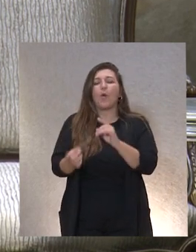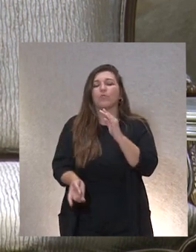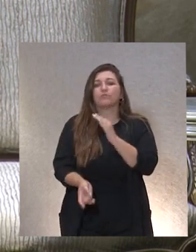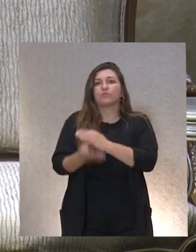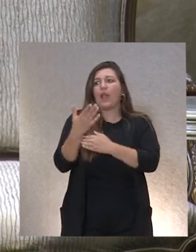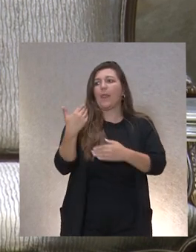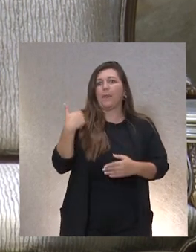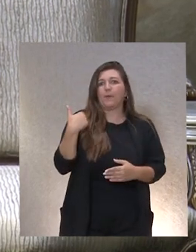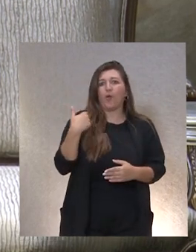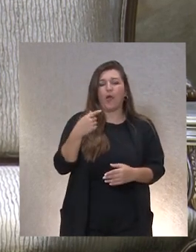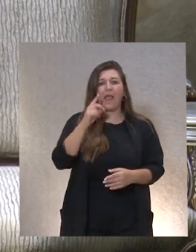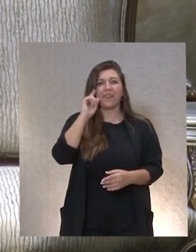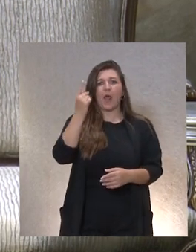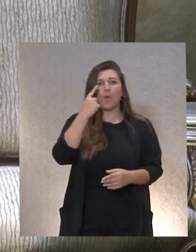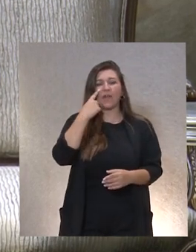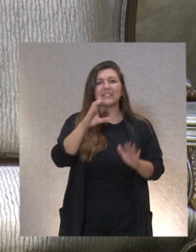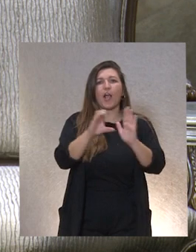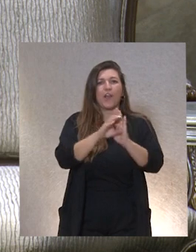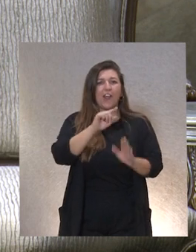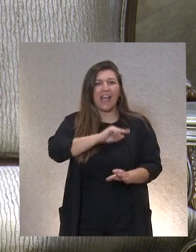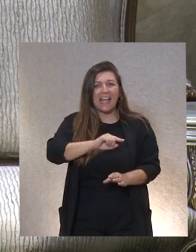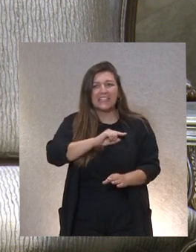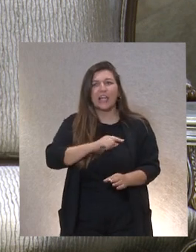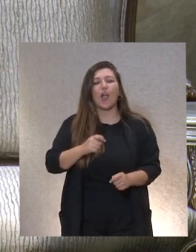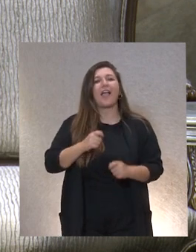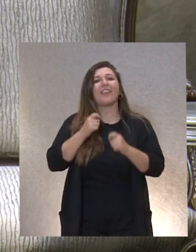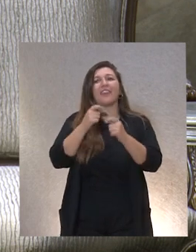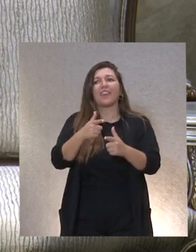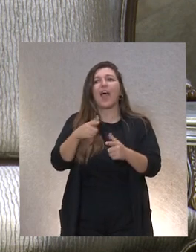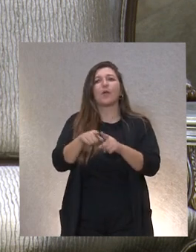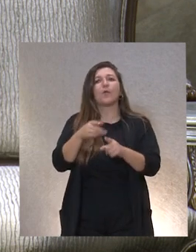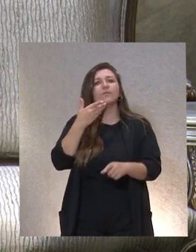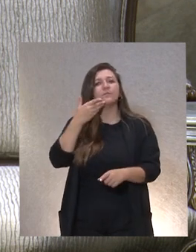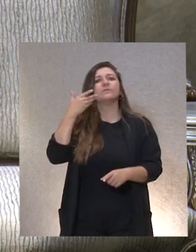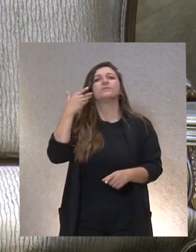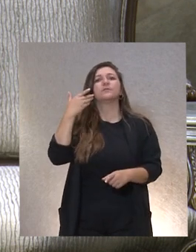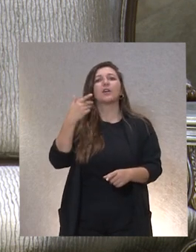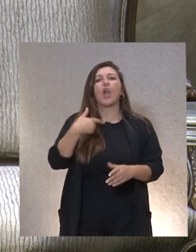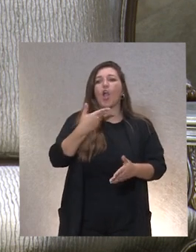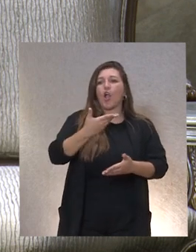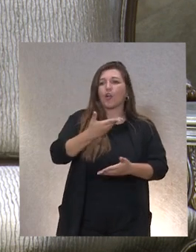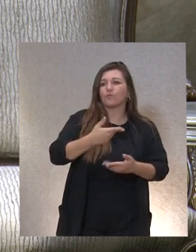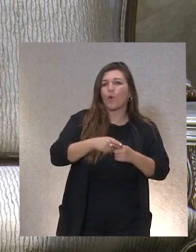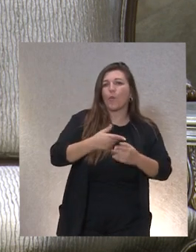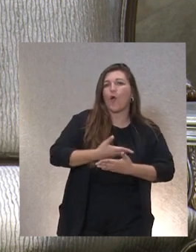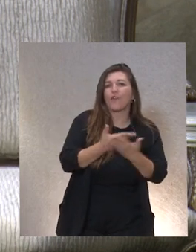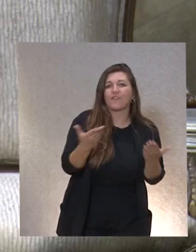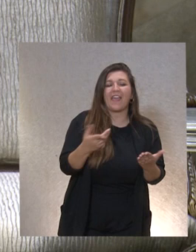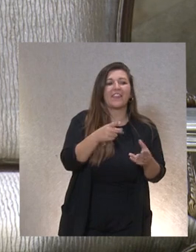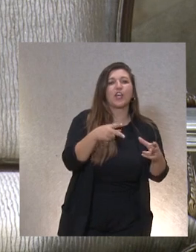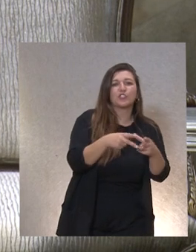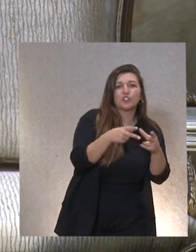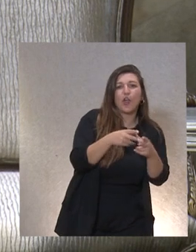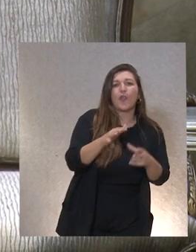cuenta que tener un código ético crea reputación y genera confianza entre sus socios y entre sus clientes. Y, además,